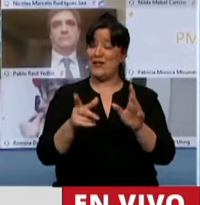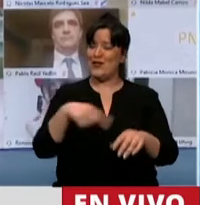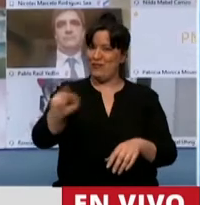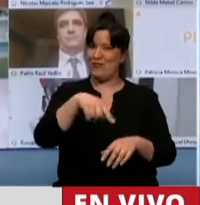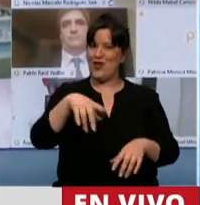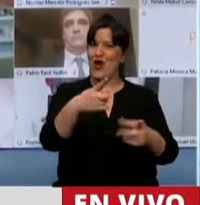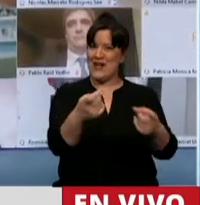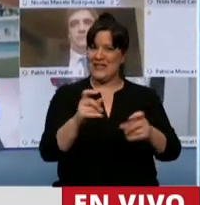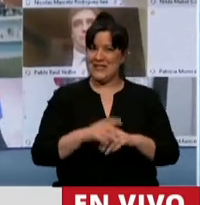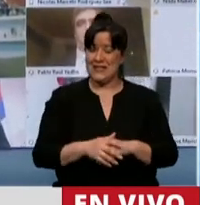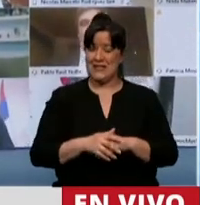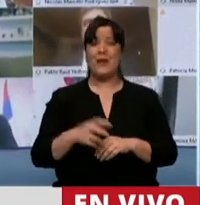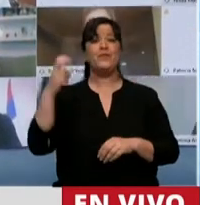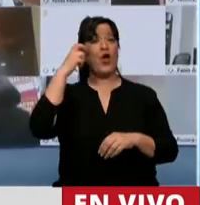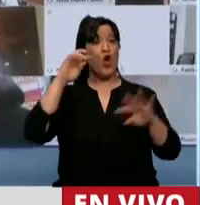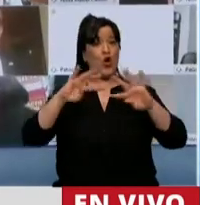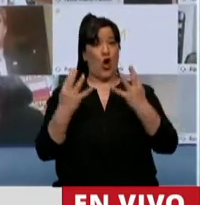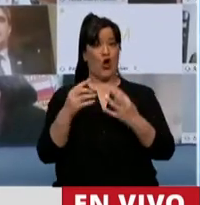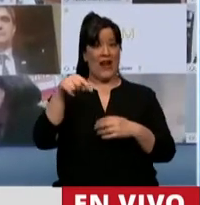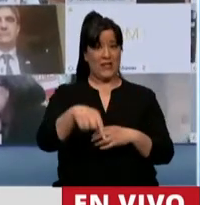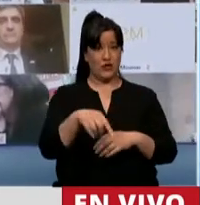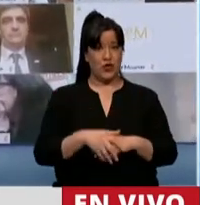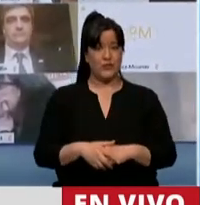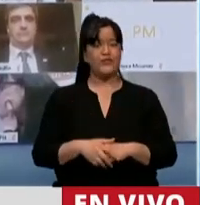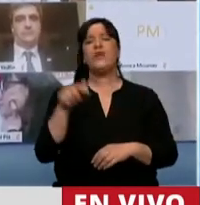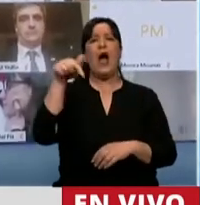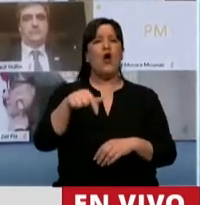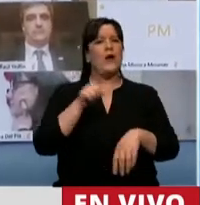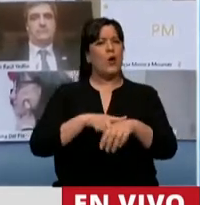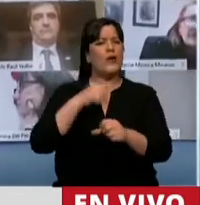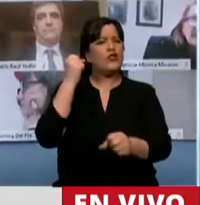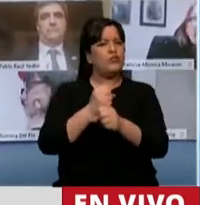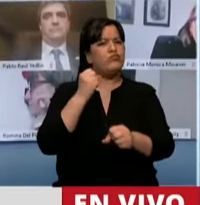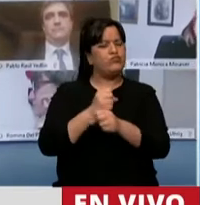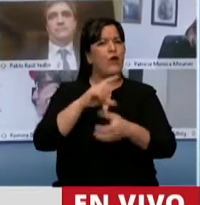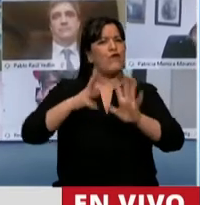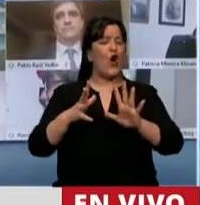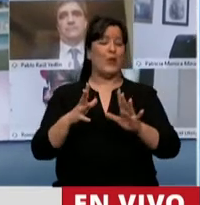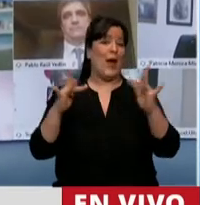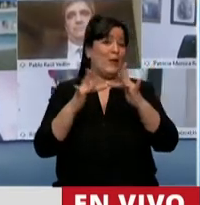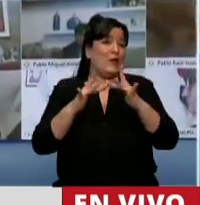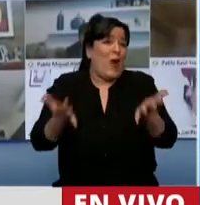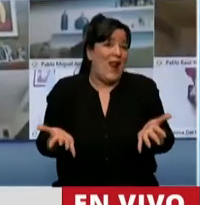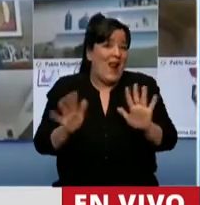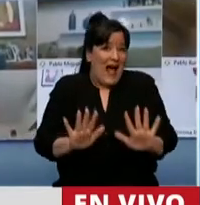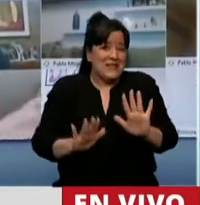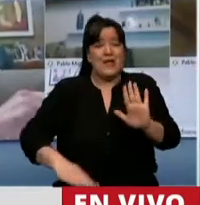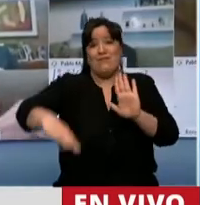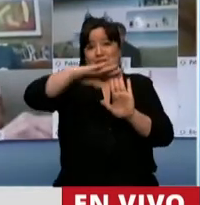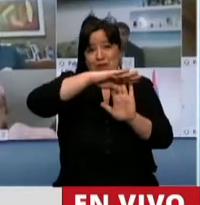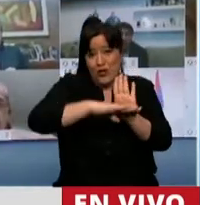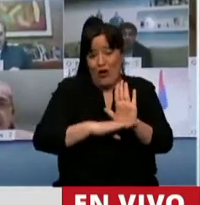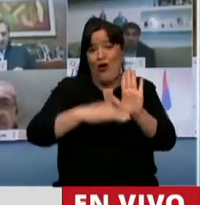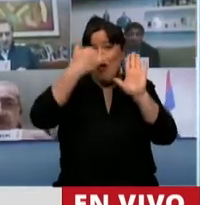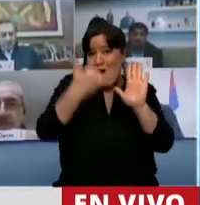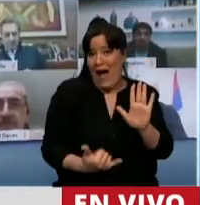Que este Congreso está trabajando de manera virtual con este protocolo